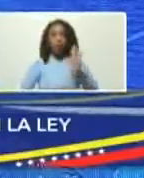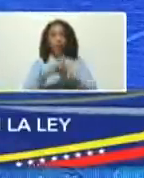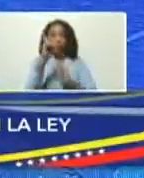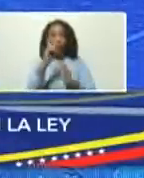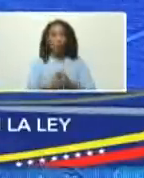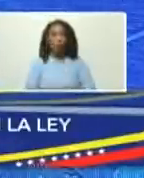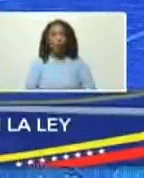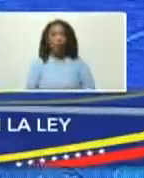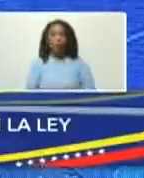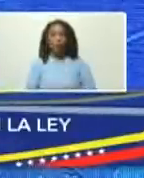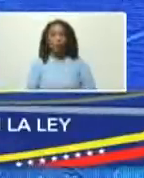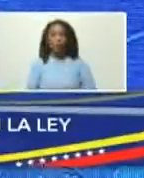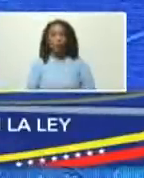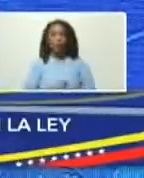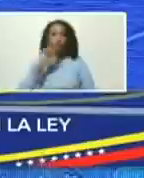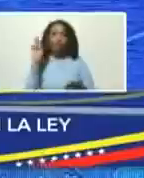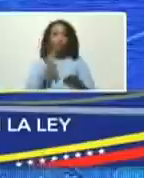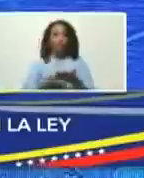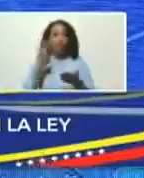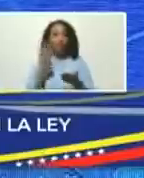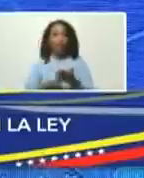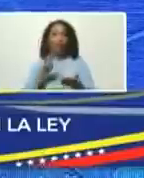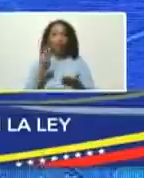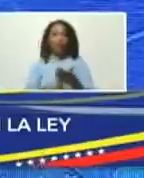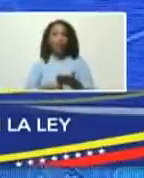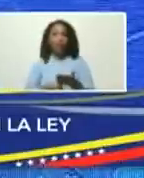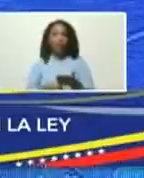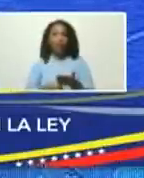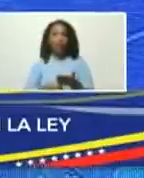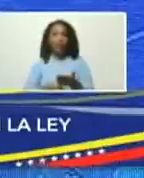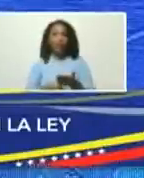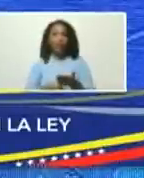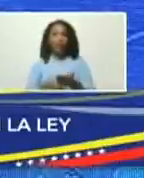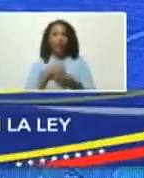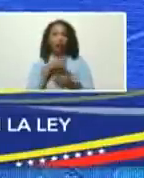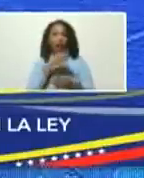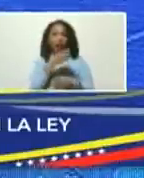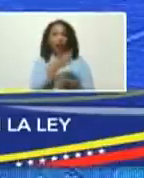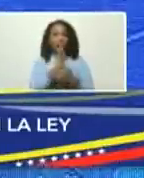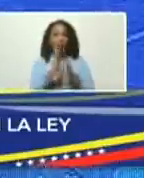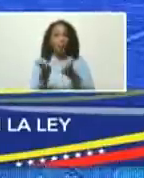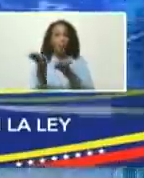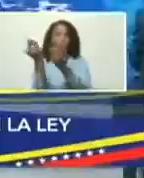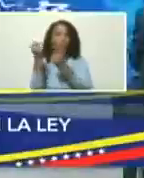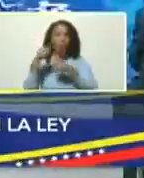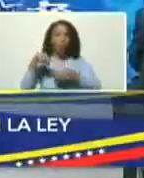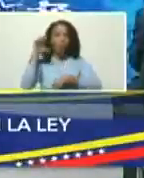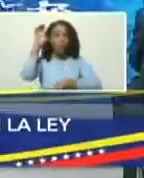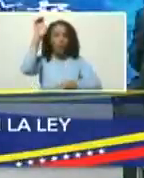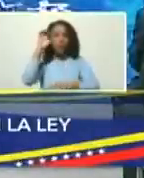que de verdad vaya aportándole a nuestro país